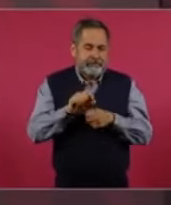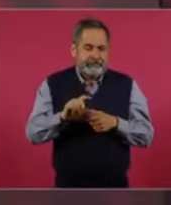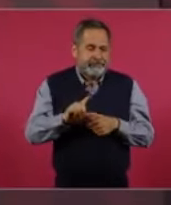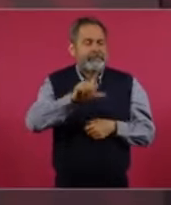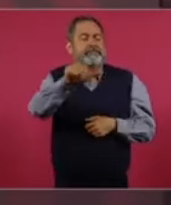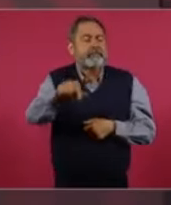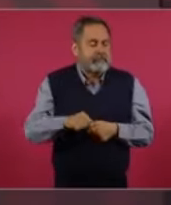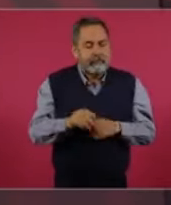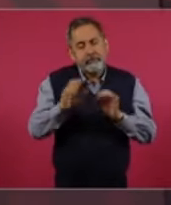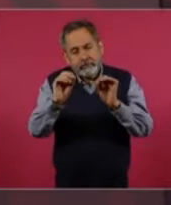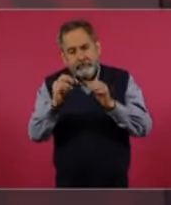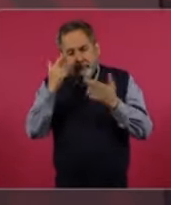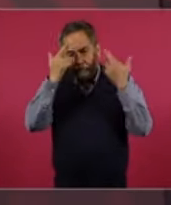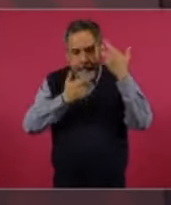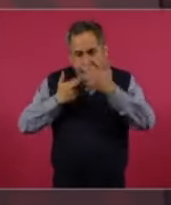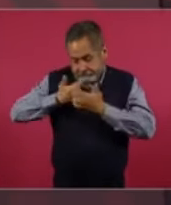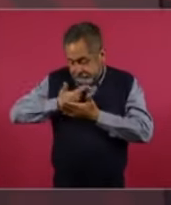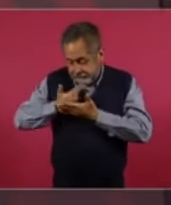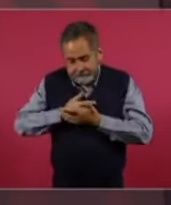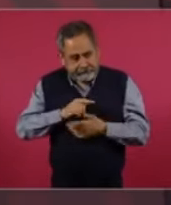contable.